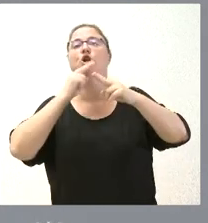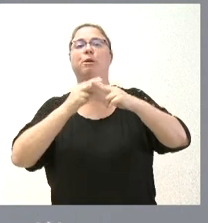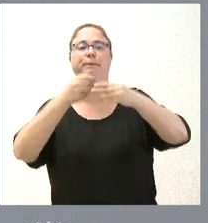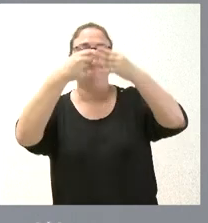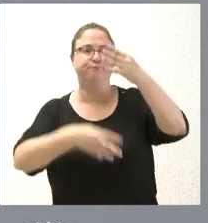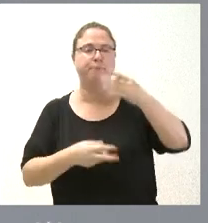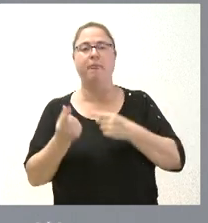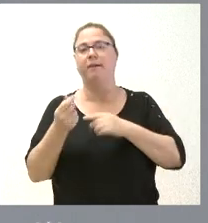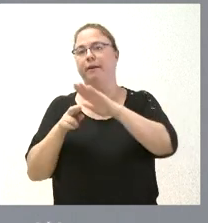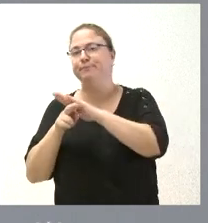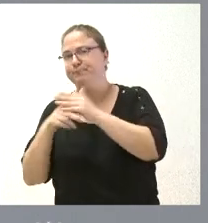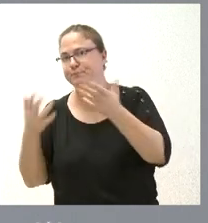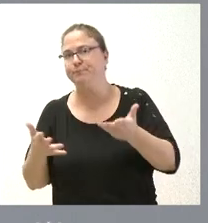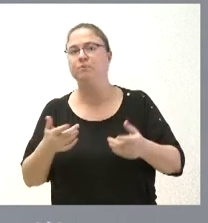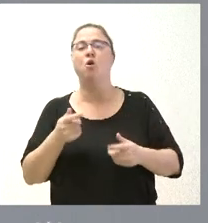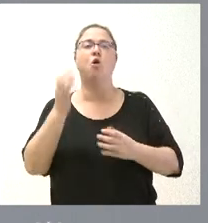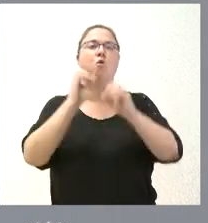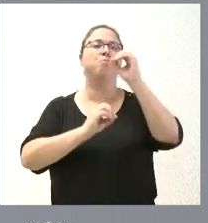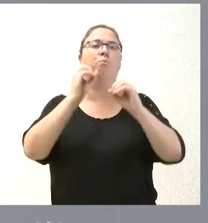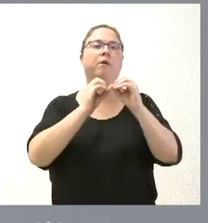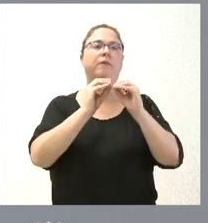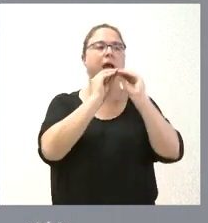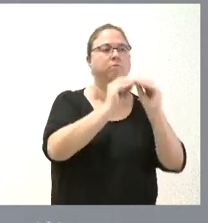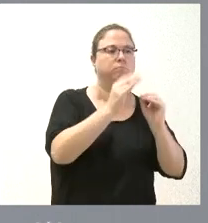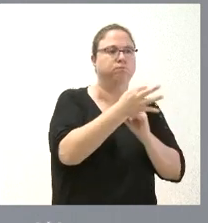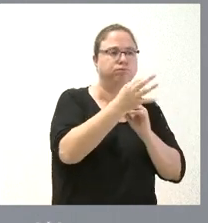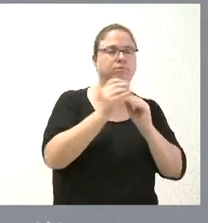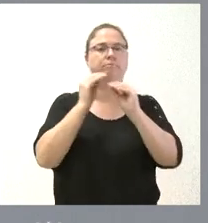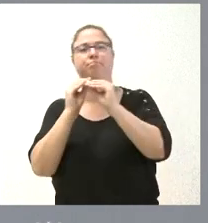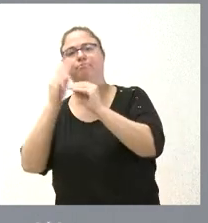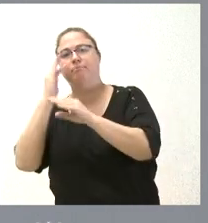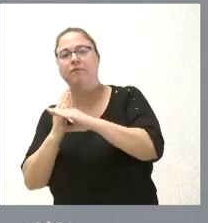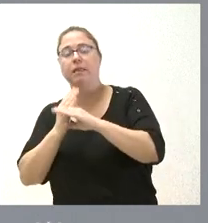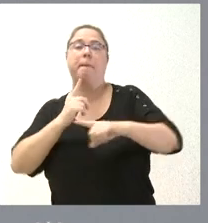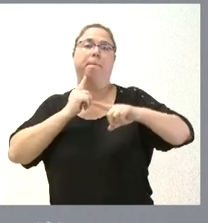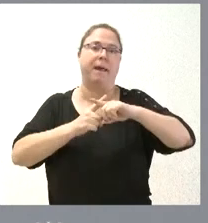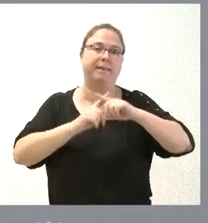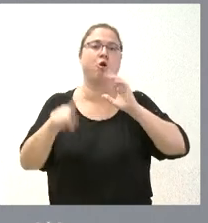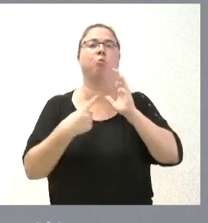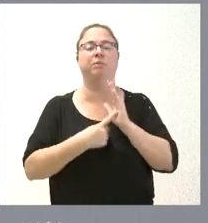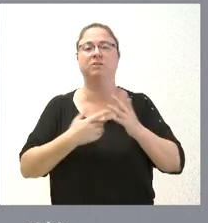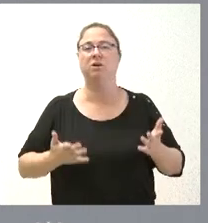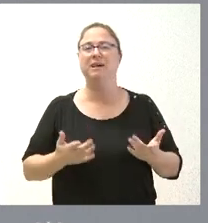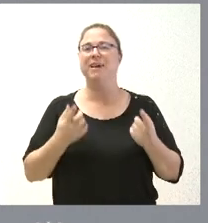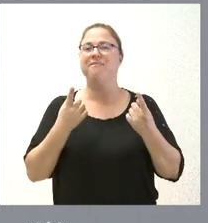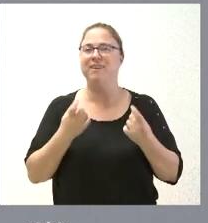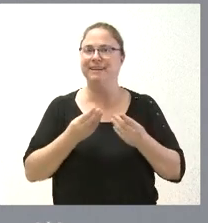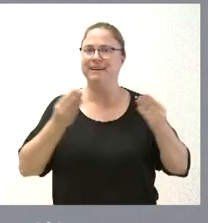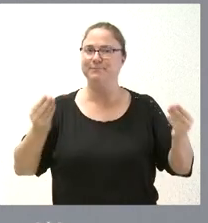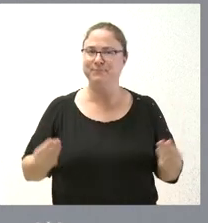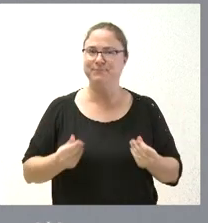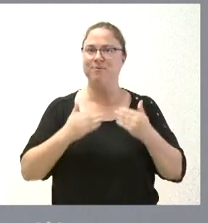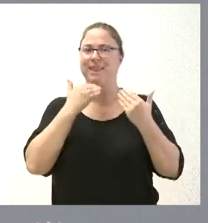recursos que se habían previstos, del porcentaje de ejecución de estos recursos, que se había gastado en totalidad o en parte de ellos, pero no había una